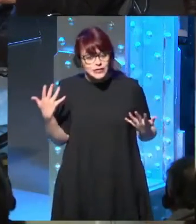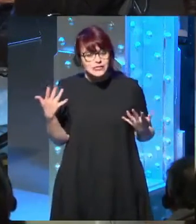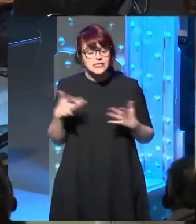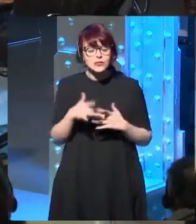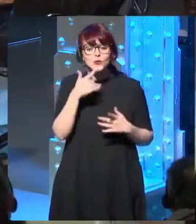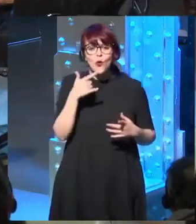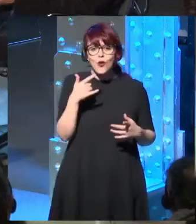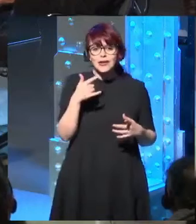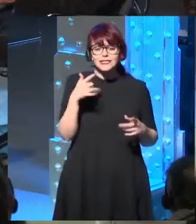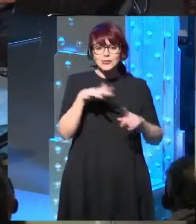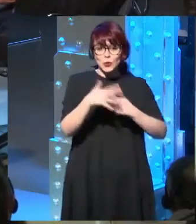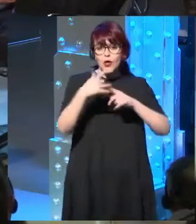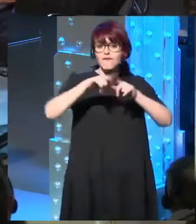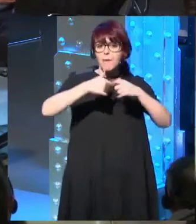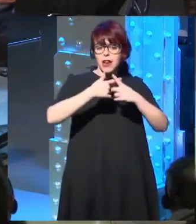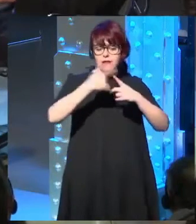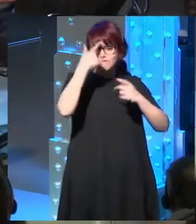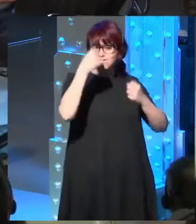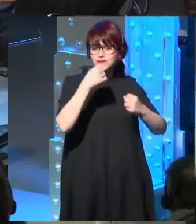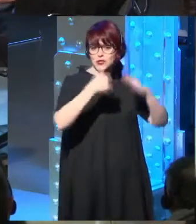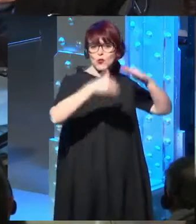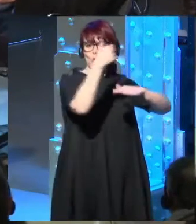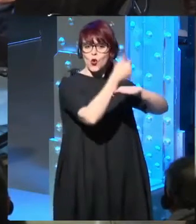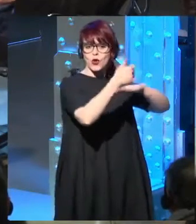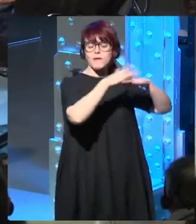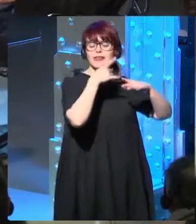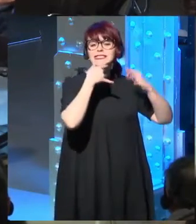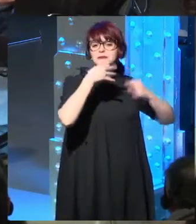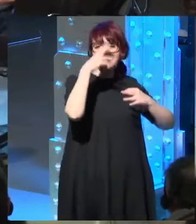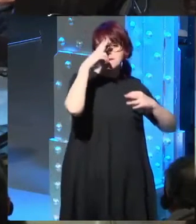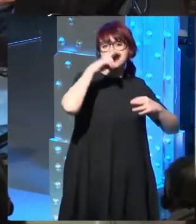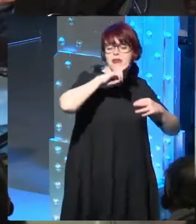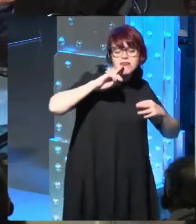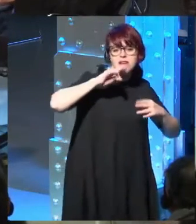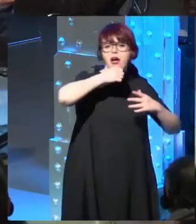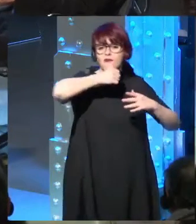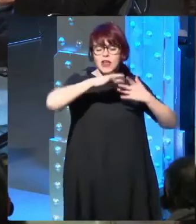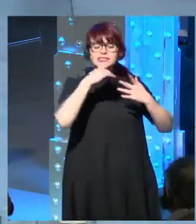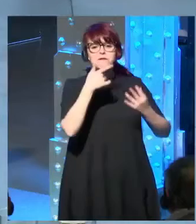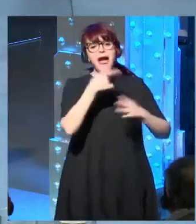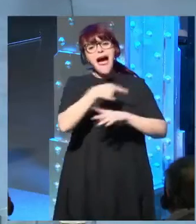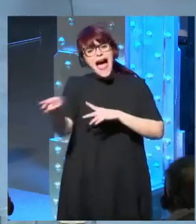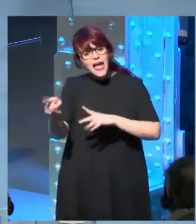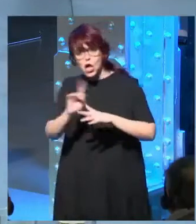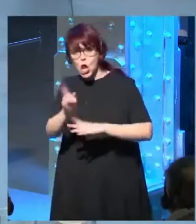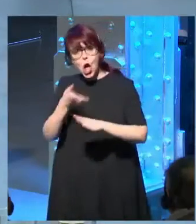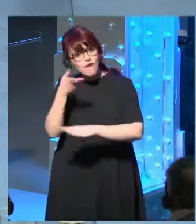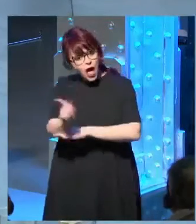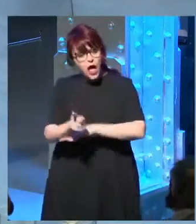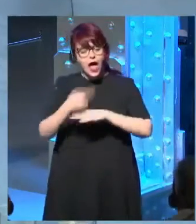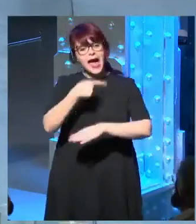Esas figuras superiores de la familia siempre te estaban diciendo no vayas allí. ¿Por qué? Porque siempre hay historias antiguas.